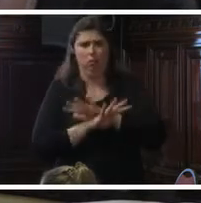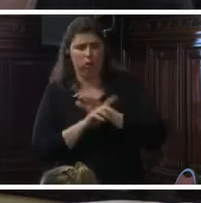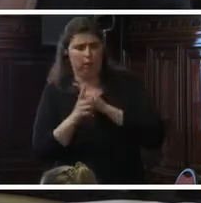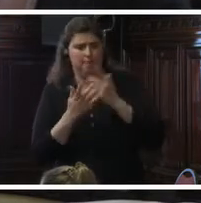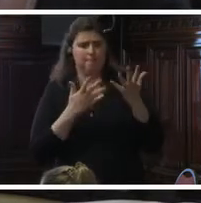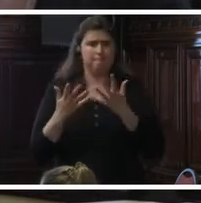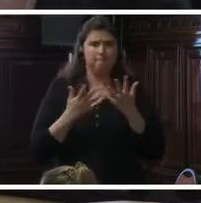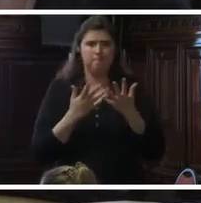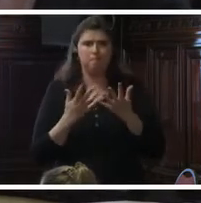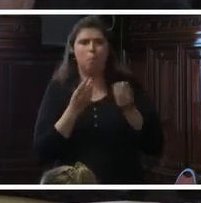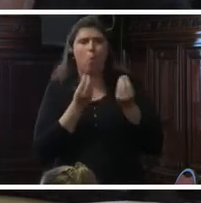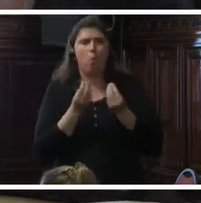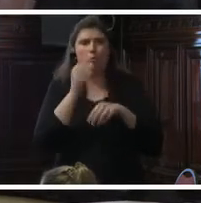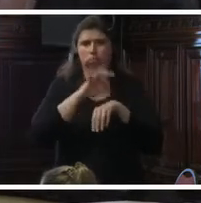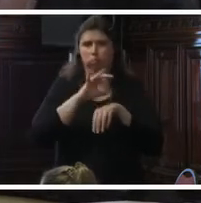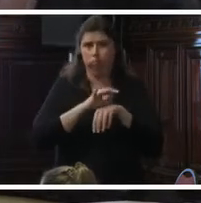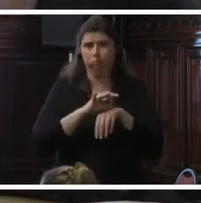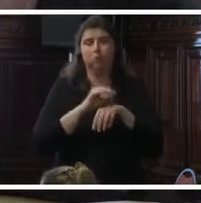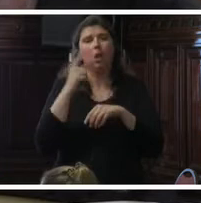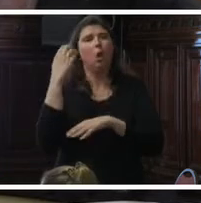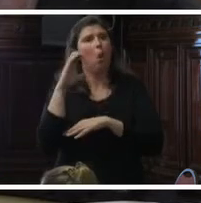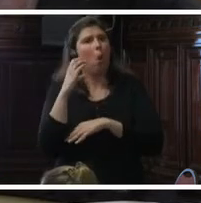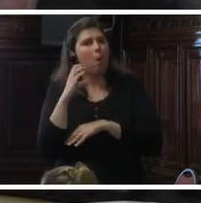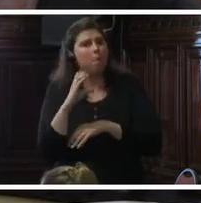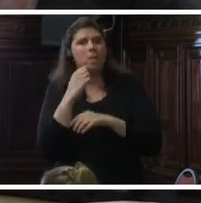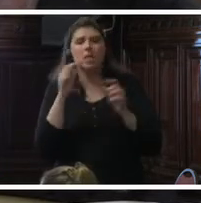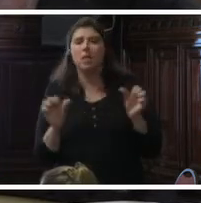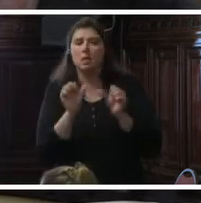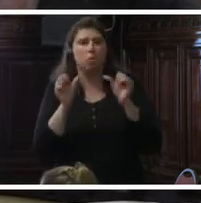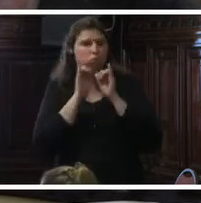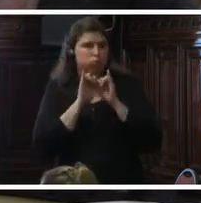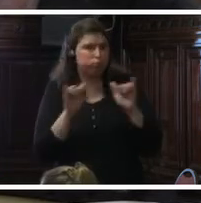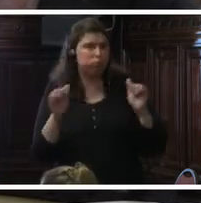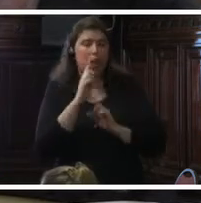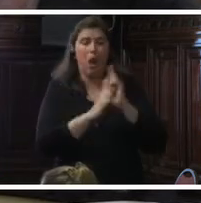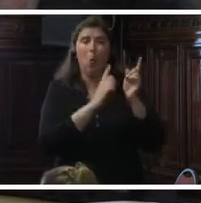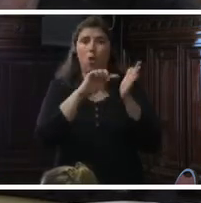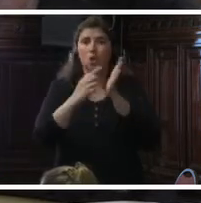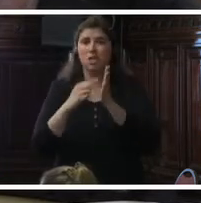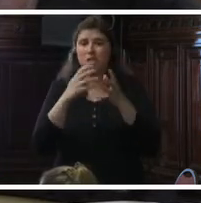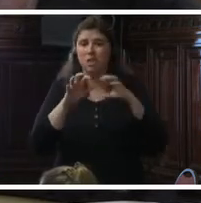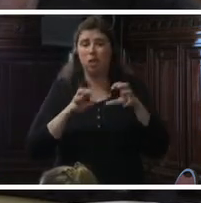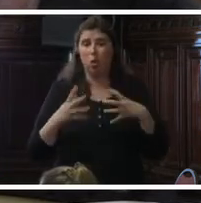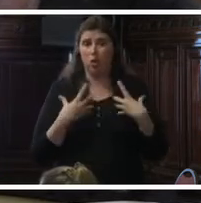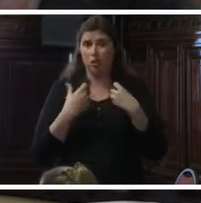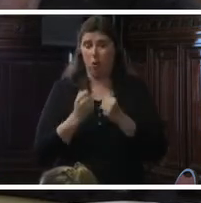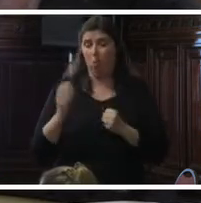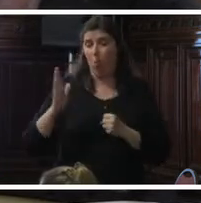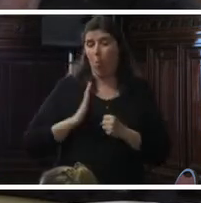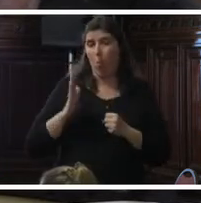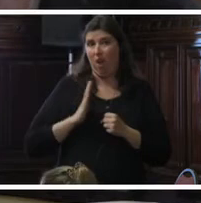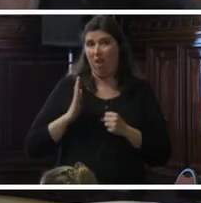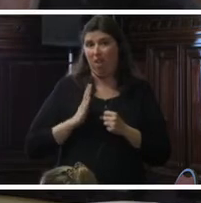Pese a que el gobierno local de la ciudad de Barranquilla realizó campañas en algunos centros de salud, las mujeres más afectadas que se encontraban en los municipios